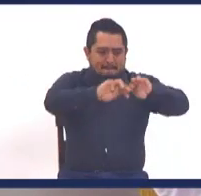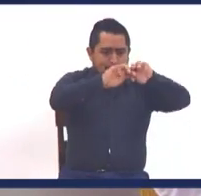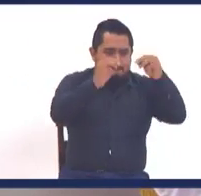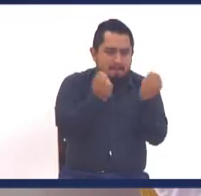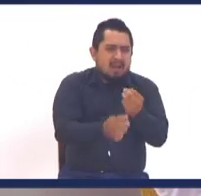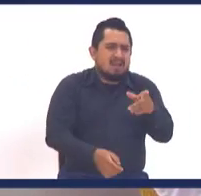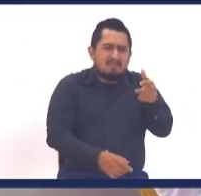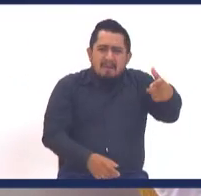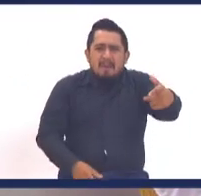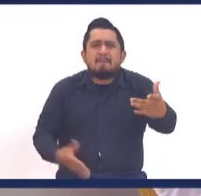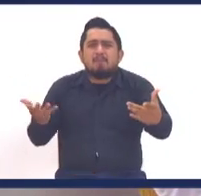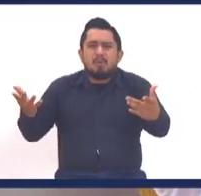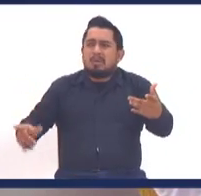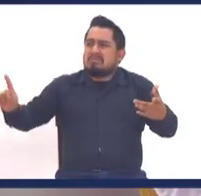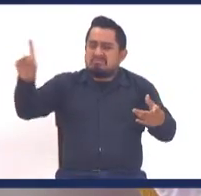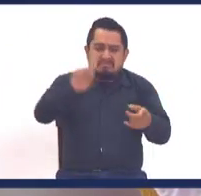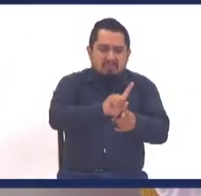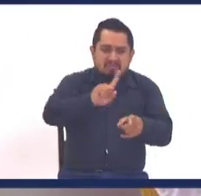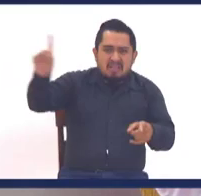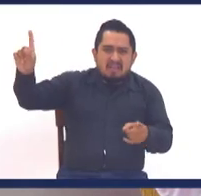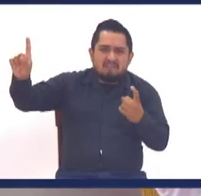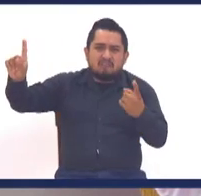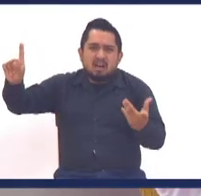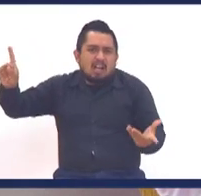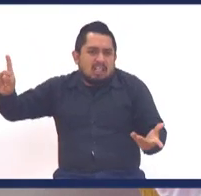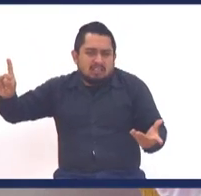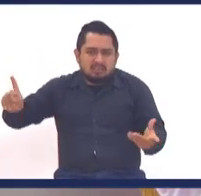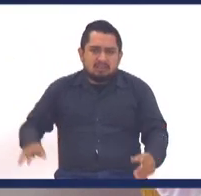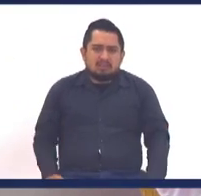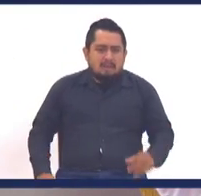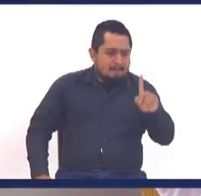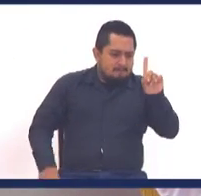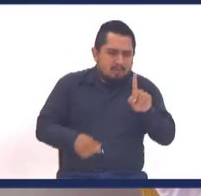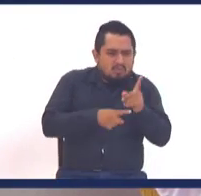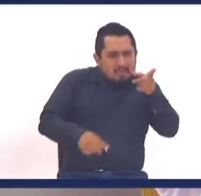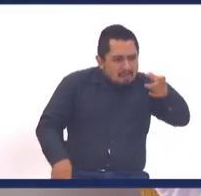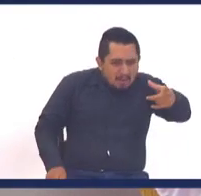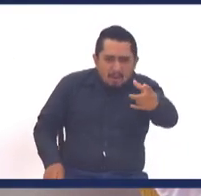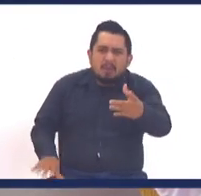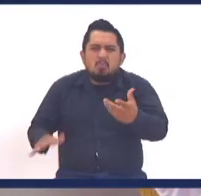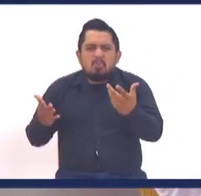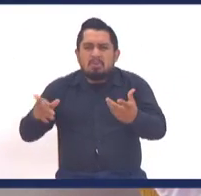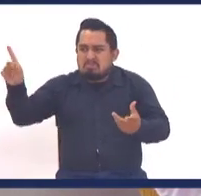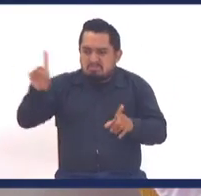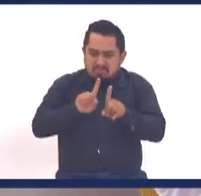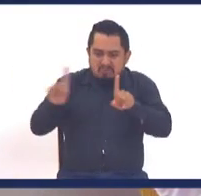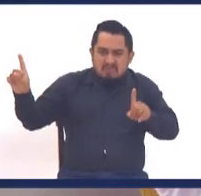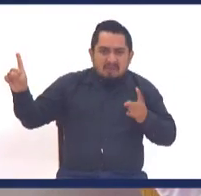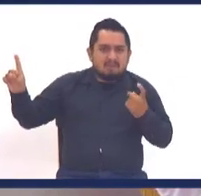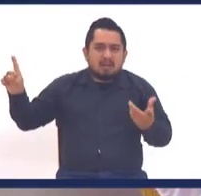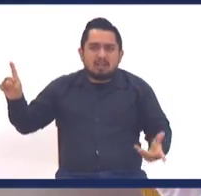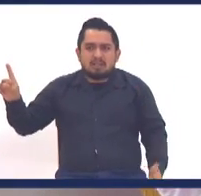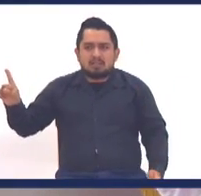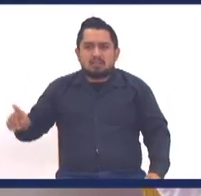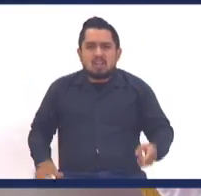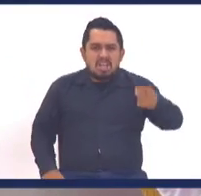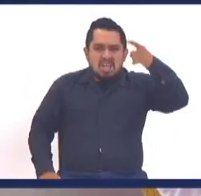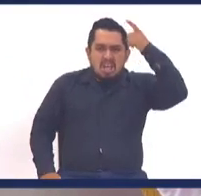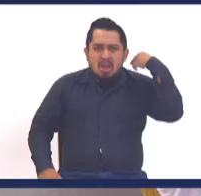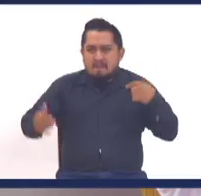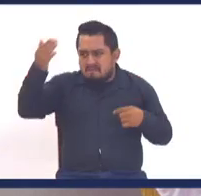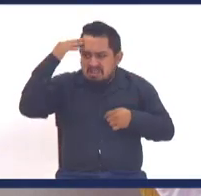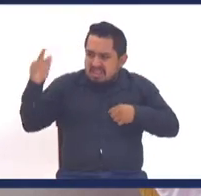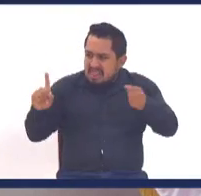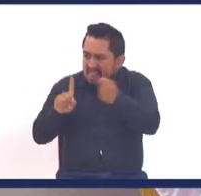¿Por qué Cristo no está con ellos? ¿Por qué matan los mafiosos? ¿Por qué no tienen a Cristo en el corazón? ¿Por qué es violento un hombre para con una